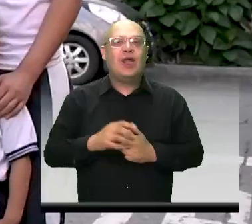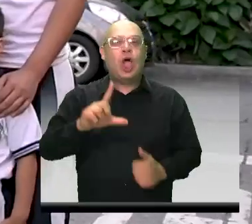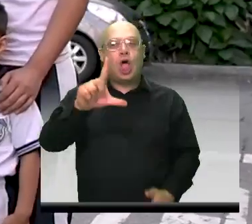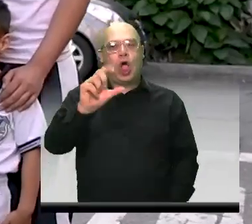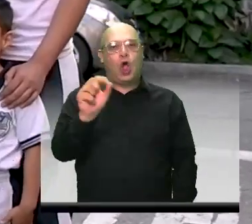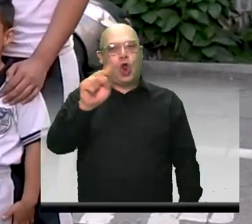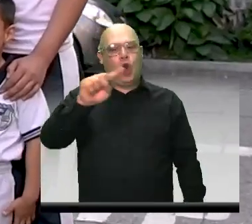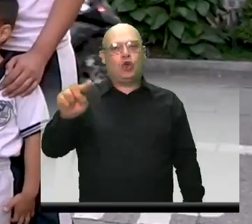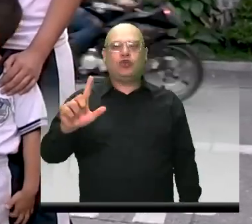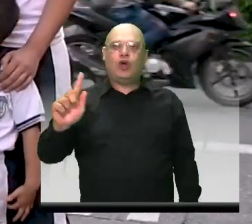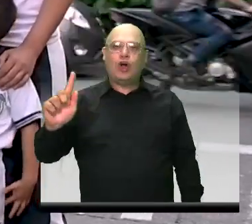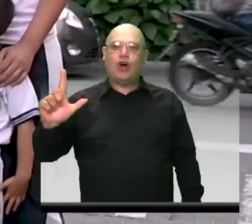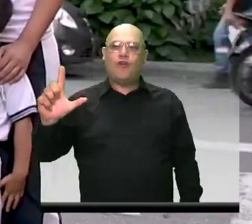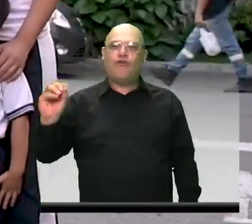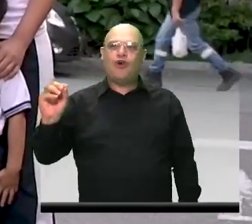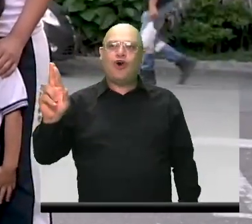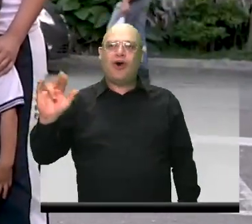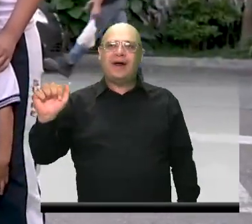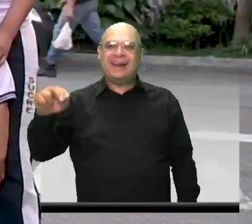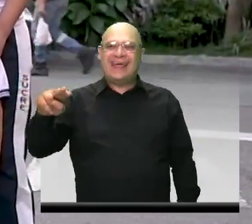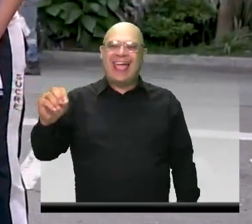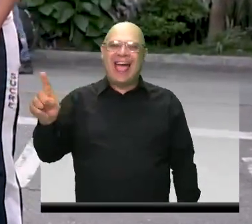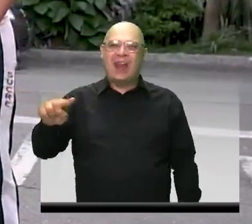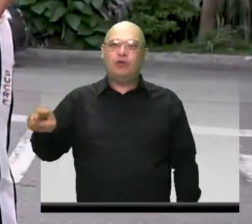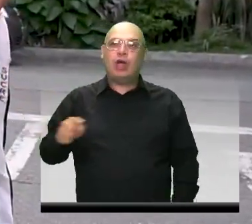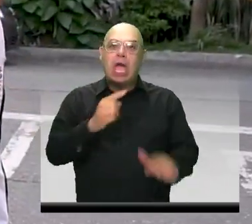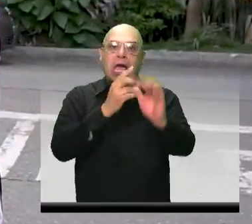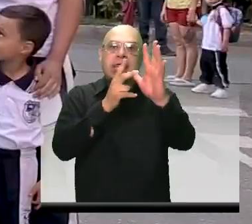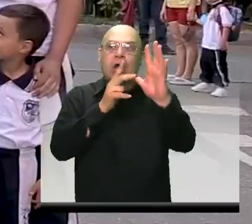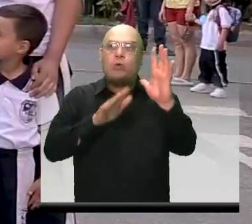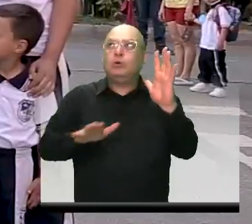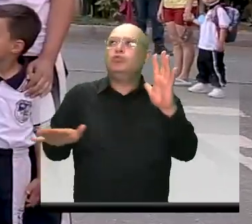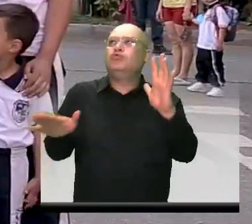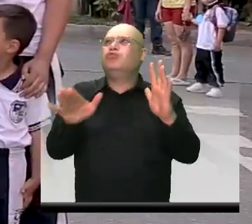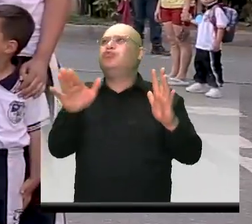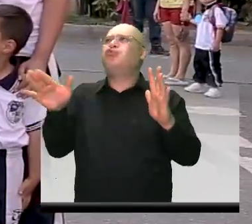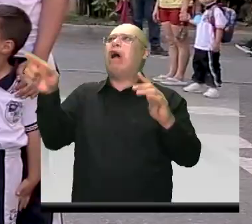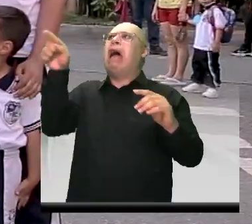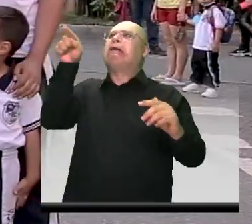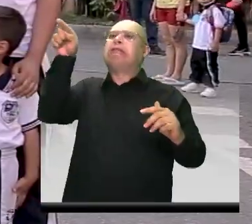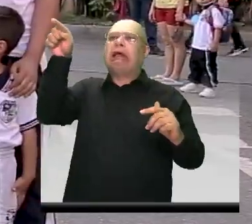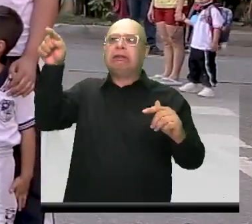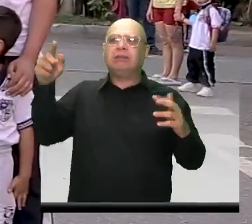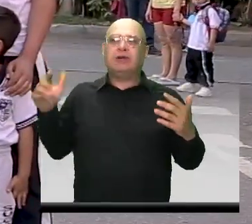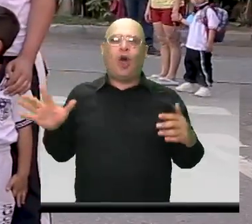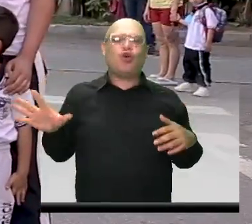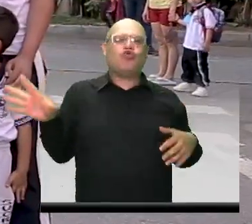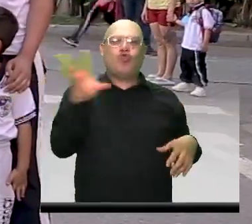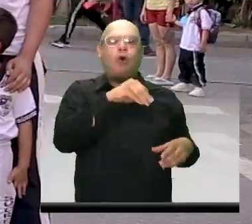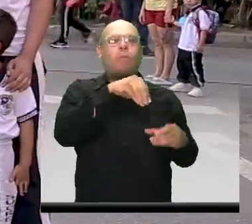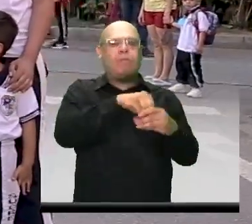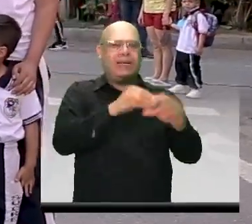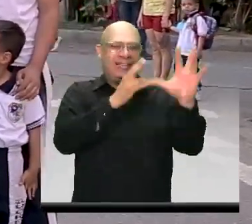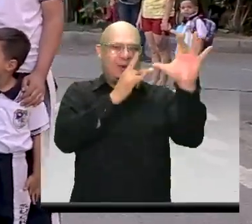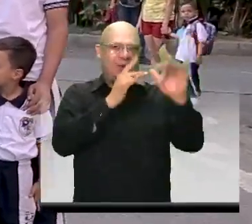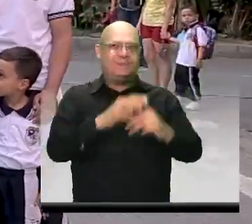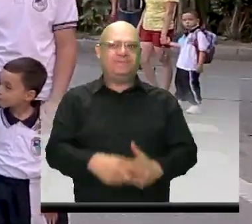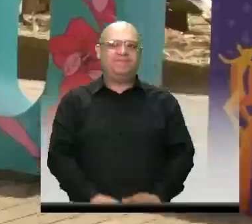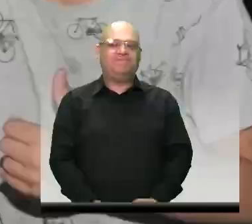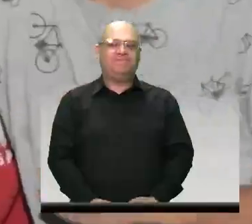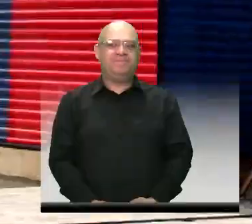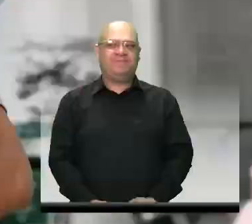la parte más alta de la ciudad de Itagüí, allá en el corregimiento, porque todos somos Itagüí. Gracias.